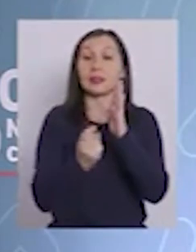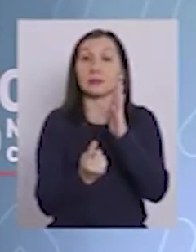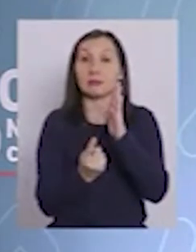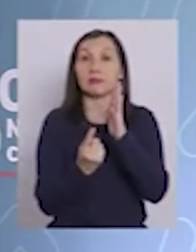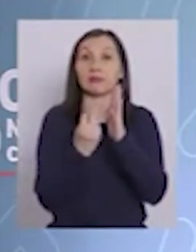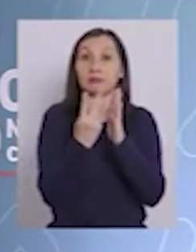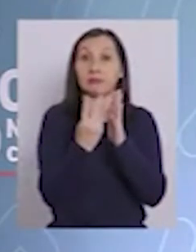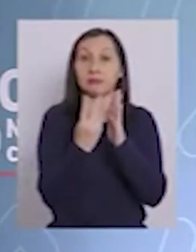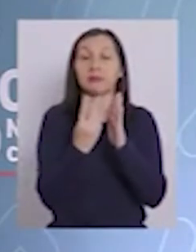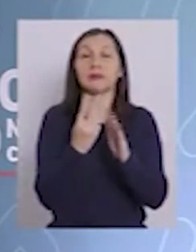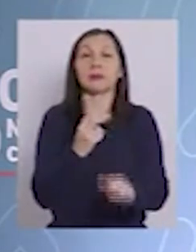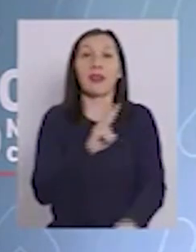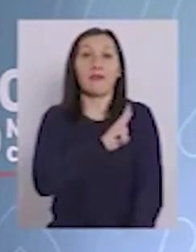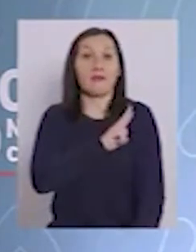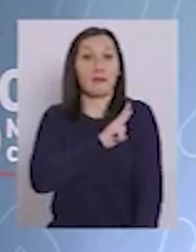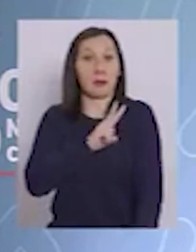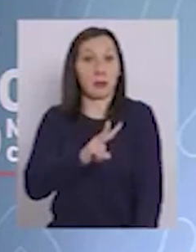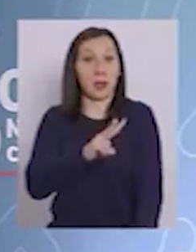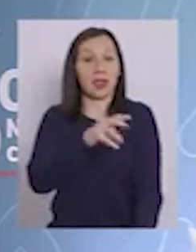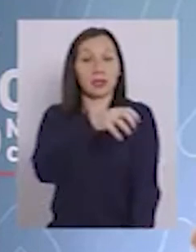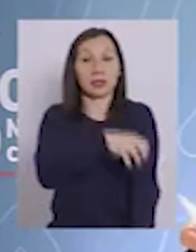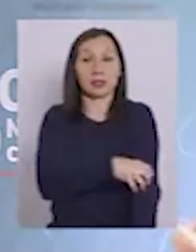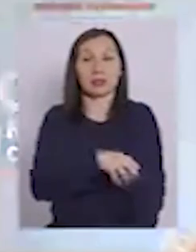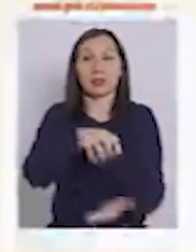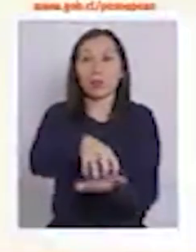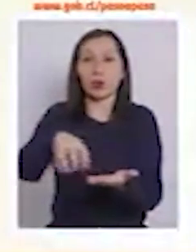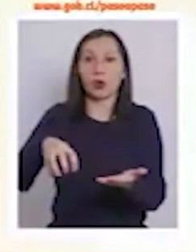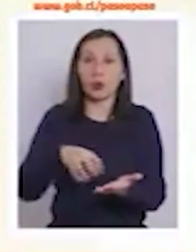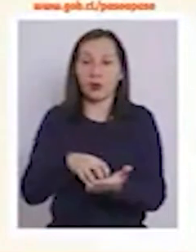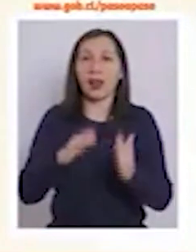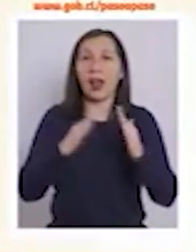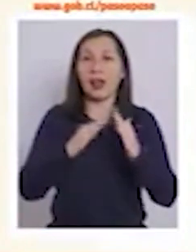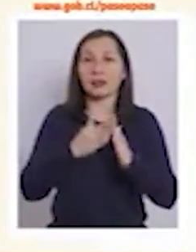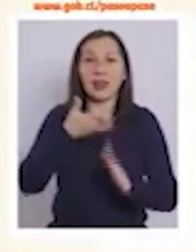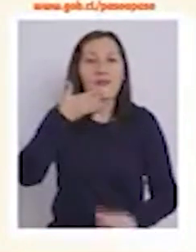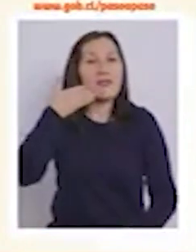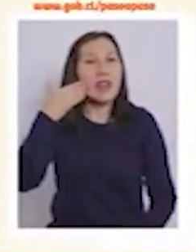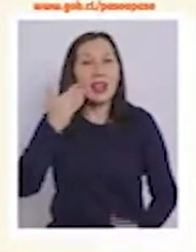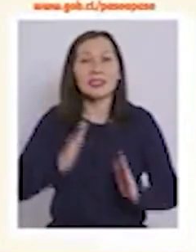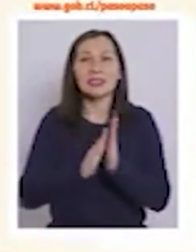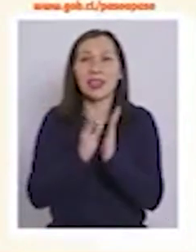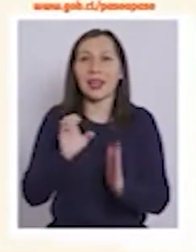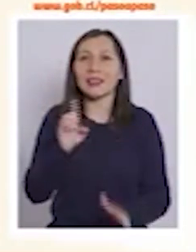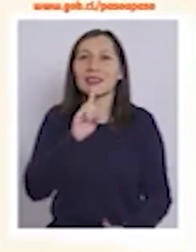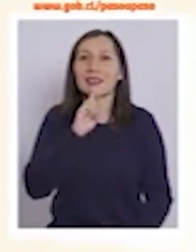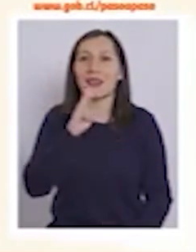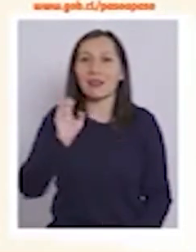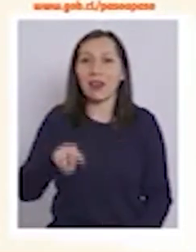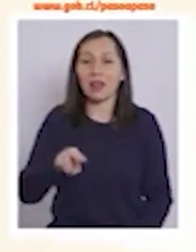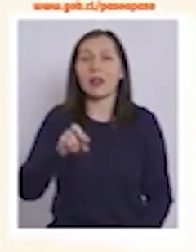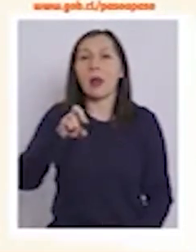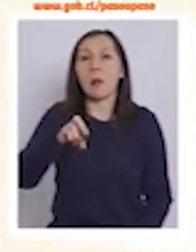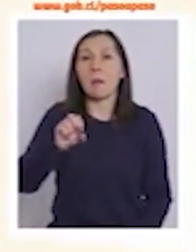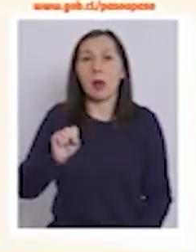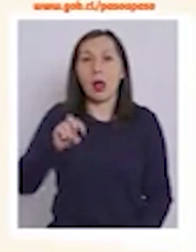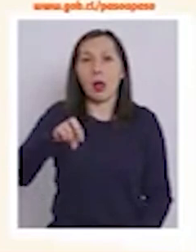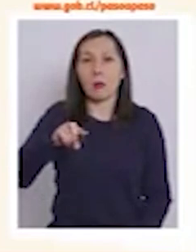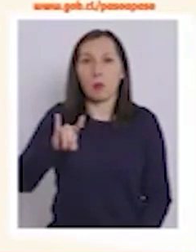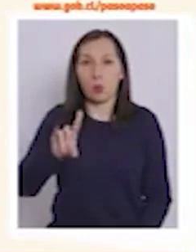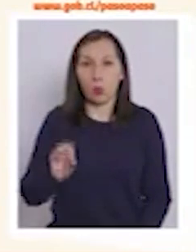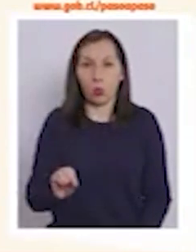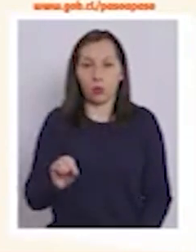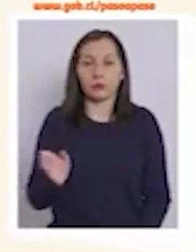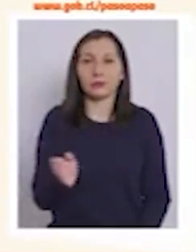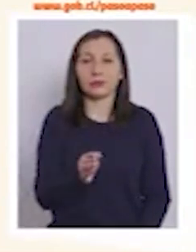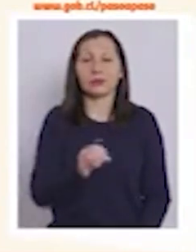En la región de Valparaíso, las comunas de Casa Blanca, San Esteban y Papudo. En la